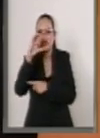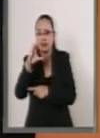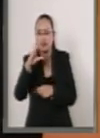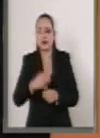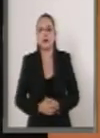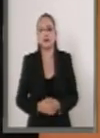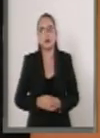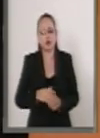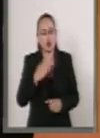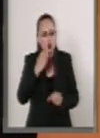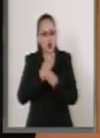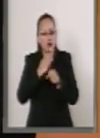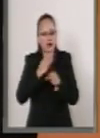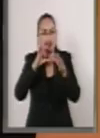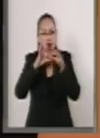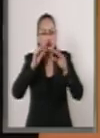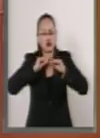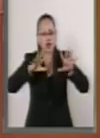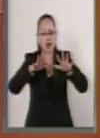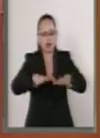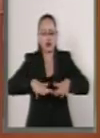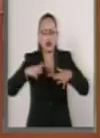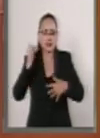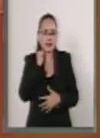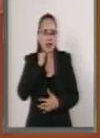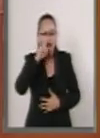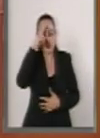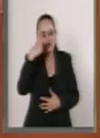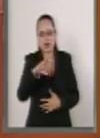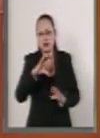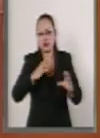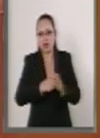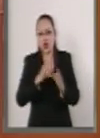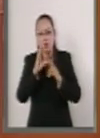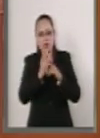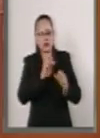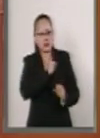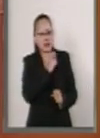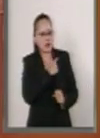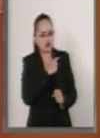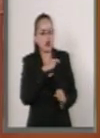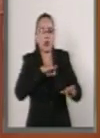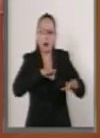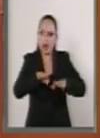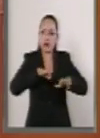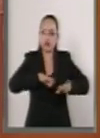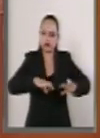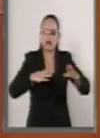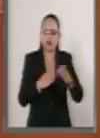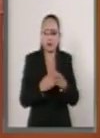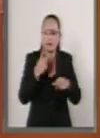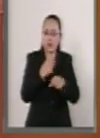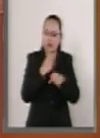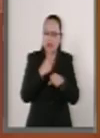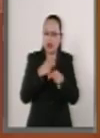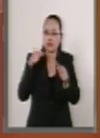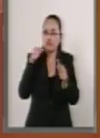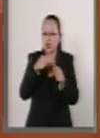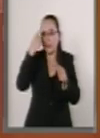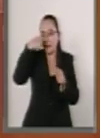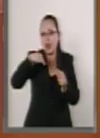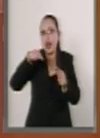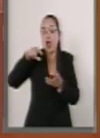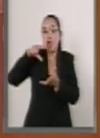Senado de la República ha venido trabajando en la Comisión de Salud, primero, en la